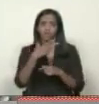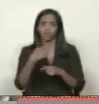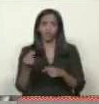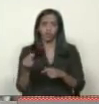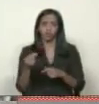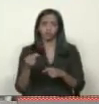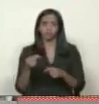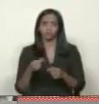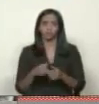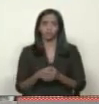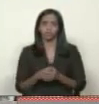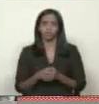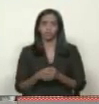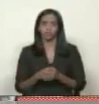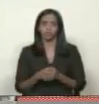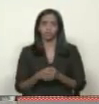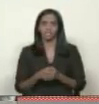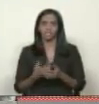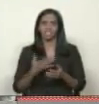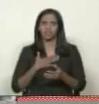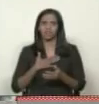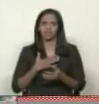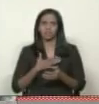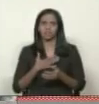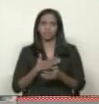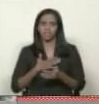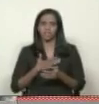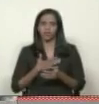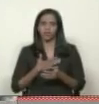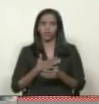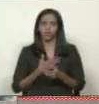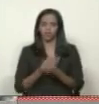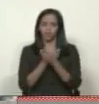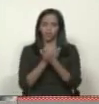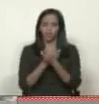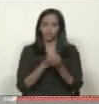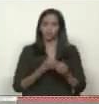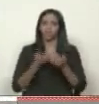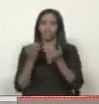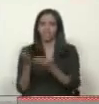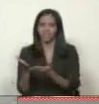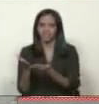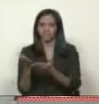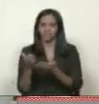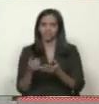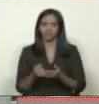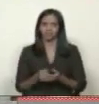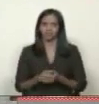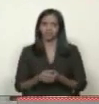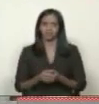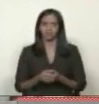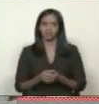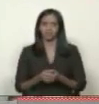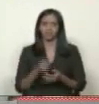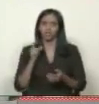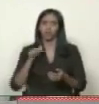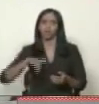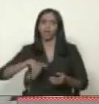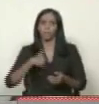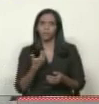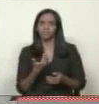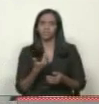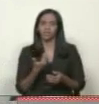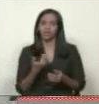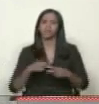mío para hacer el trasplante de médula. Esto es una posibilidad para dar